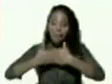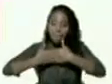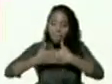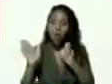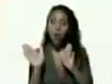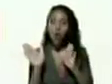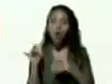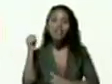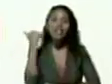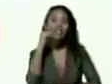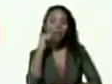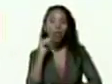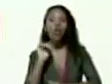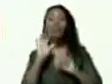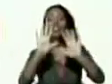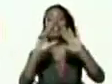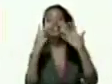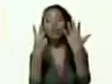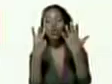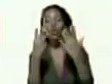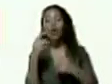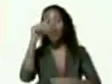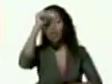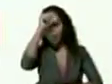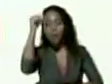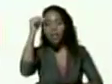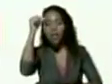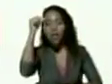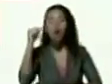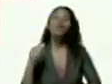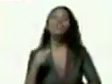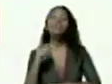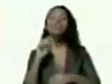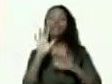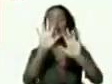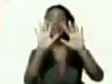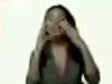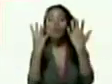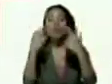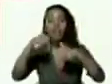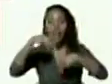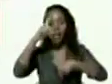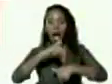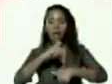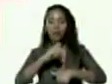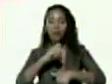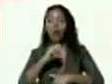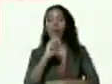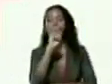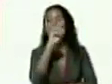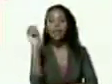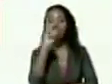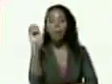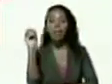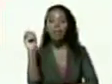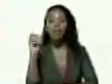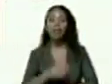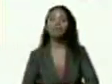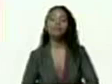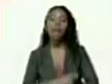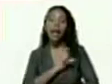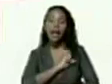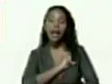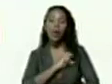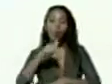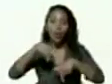sábado 18 y domingo 19 de enero de este año 2020 vengan a sacar su carnet